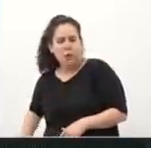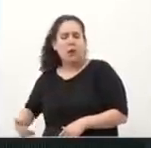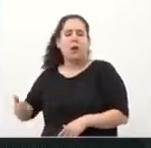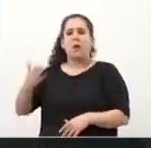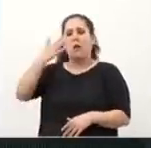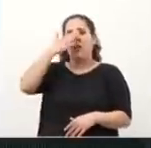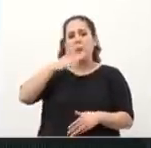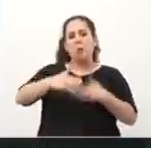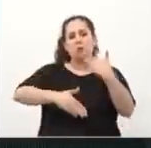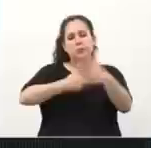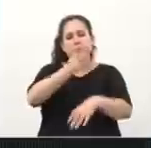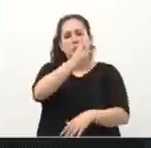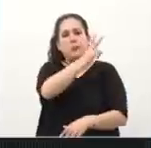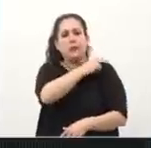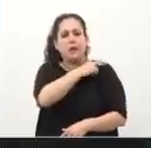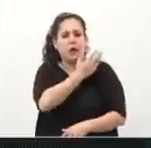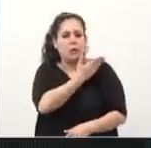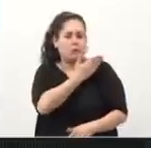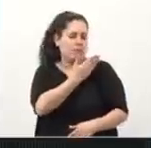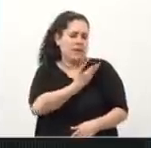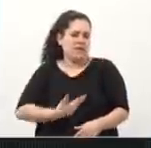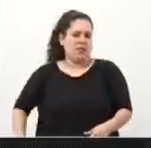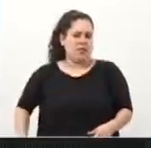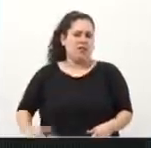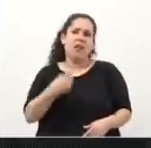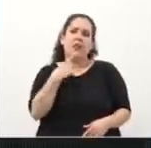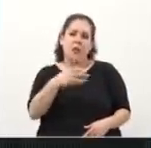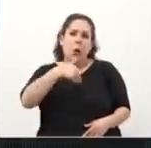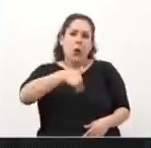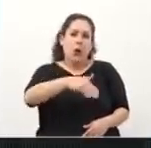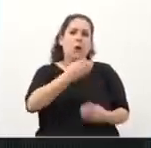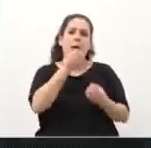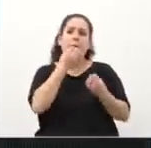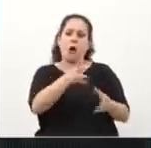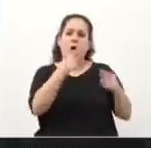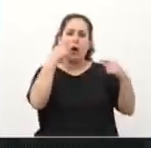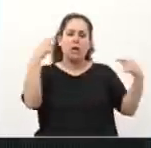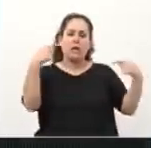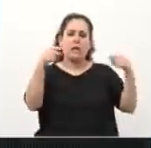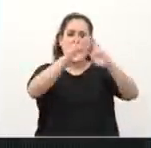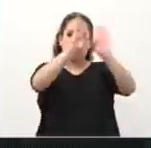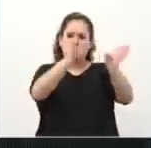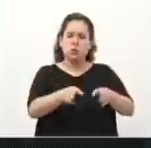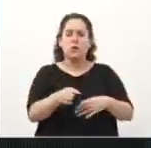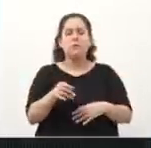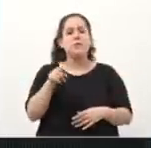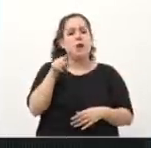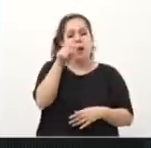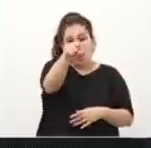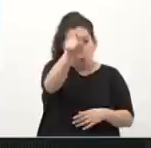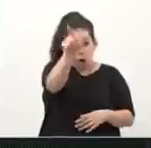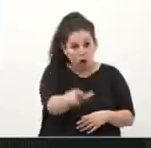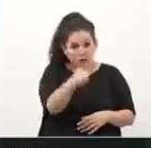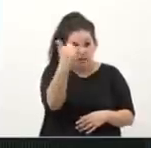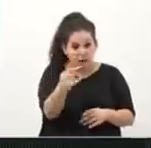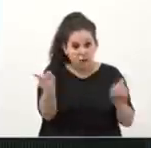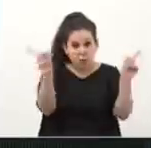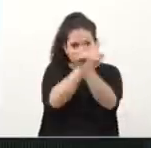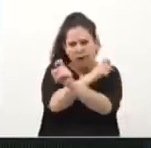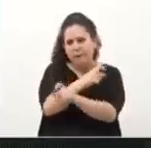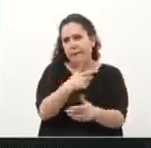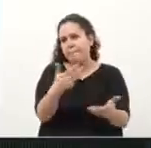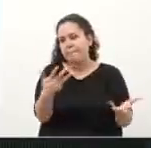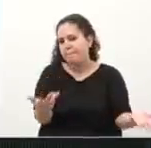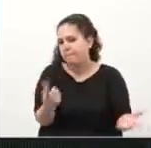mejorar las instituciones. Pues bien, si vos tenés un problema de lo que se llaman problemas menores, por ejemplo,